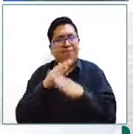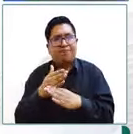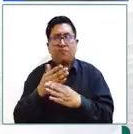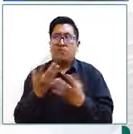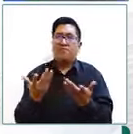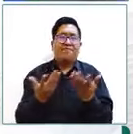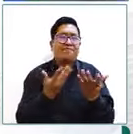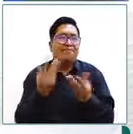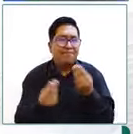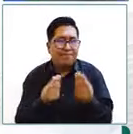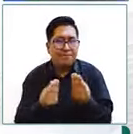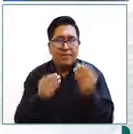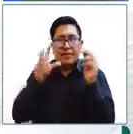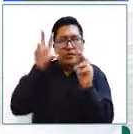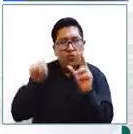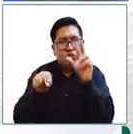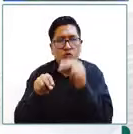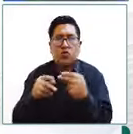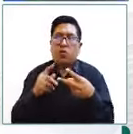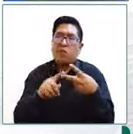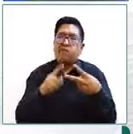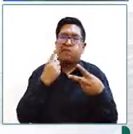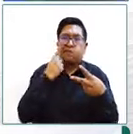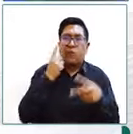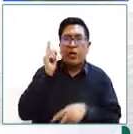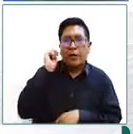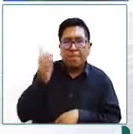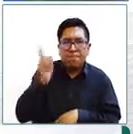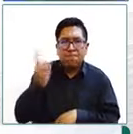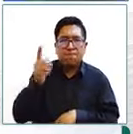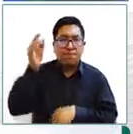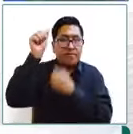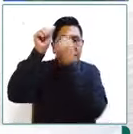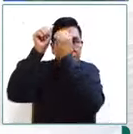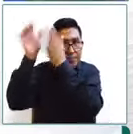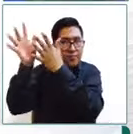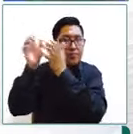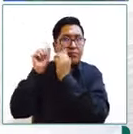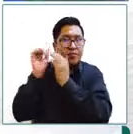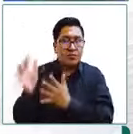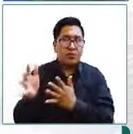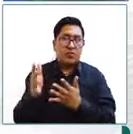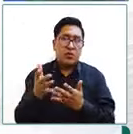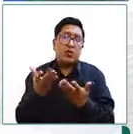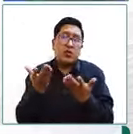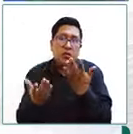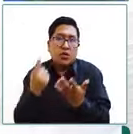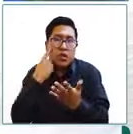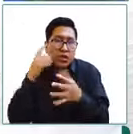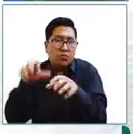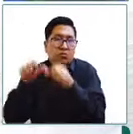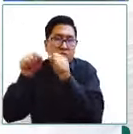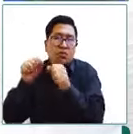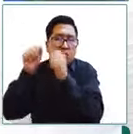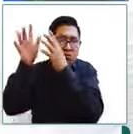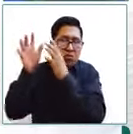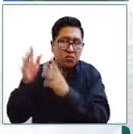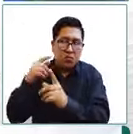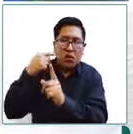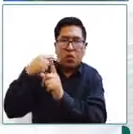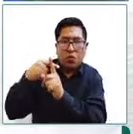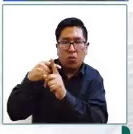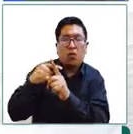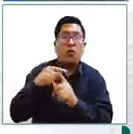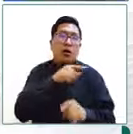repente generar amenazas a los abuelos, por ejemplo, con quienes puedan ser identificados para un proceso de reintegración familiar,